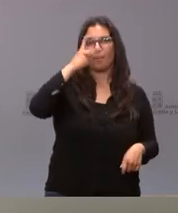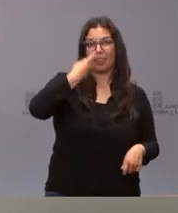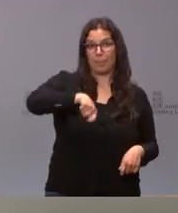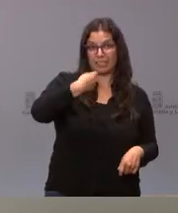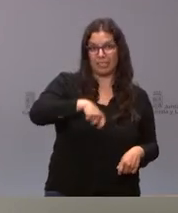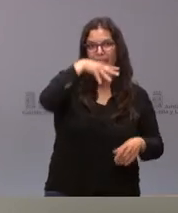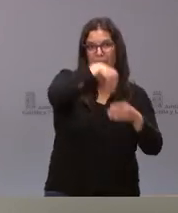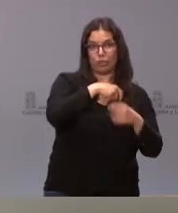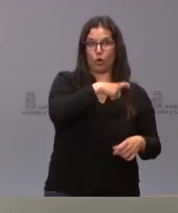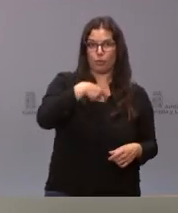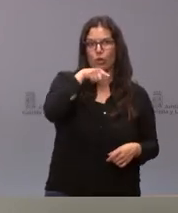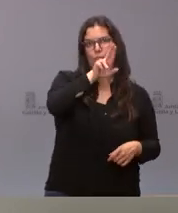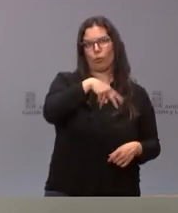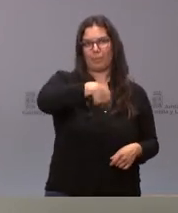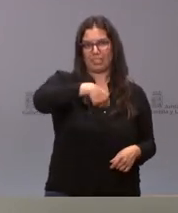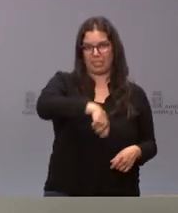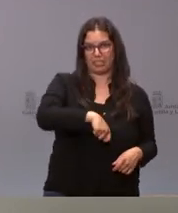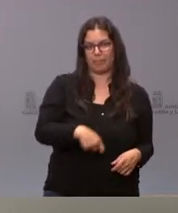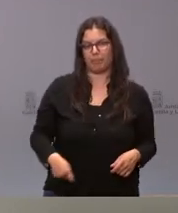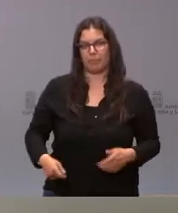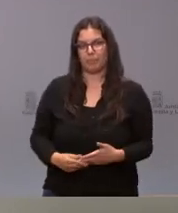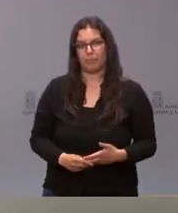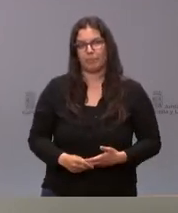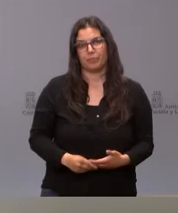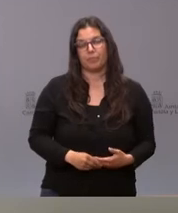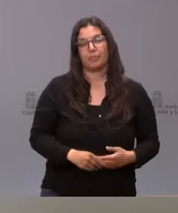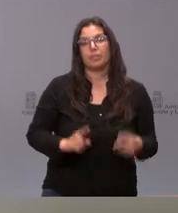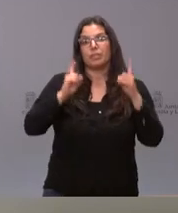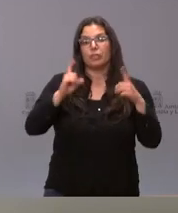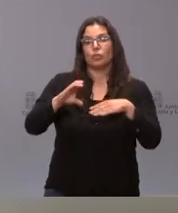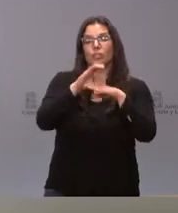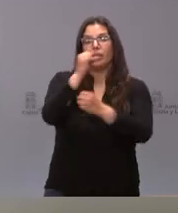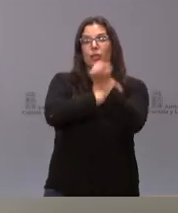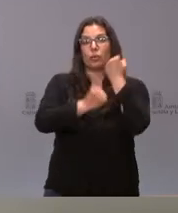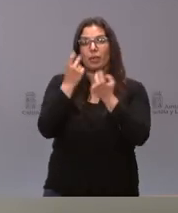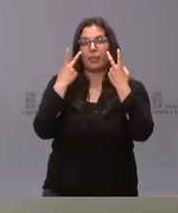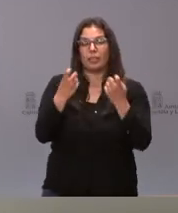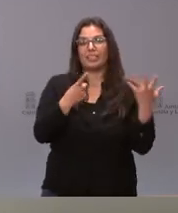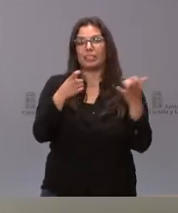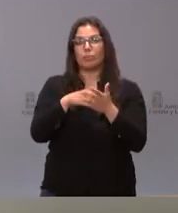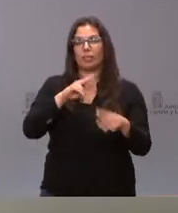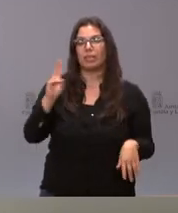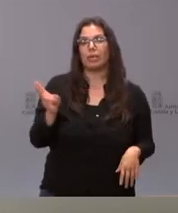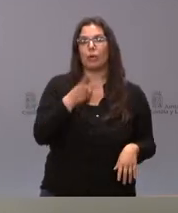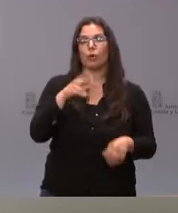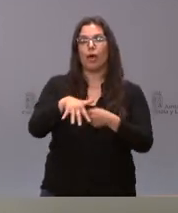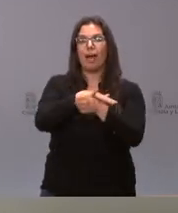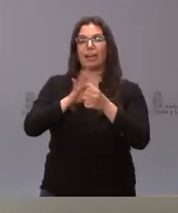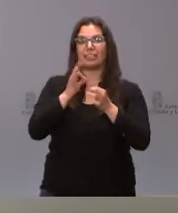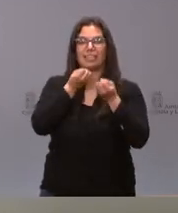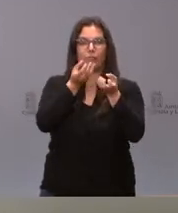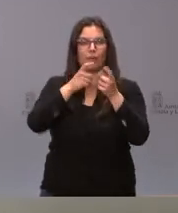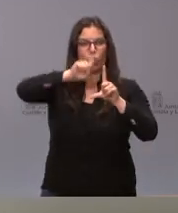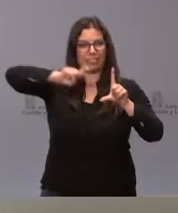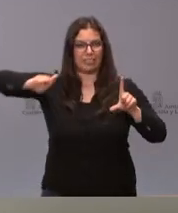la Junta de Castilla y León. En el caso de la Consejería de Economía y Hacienda, 600.000 euros en el área de información estadística